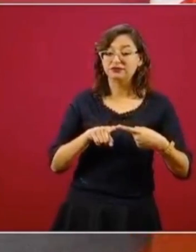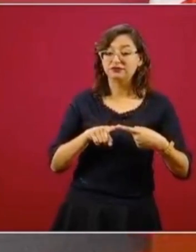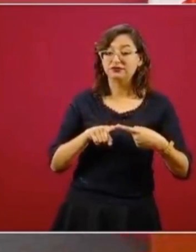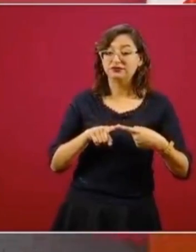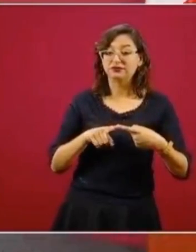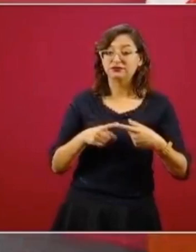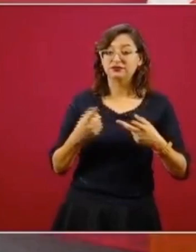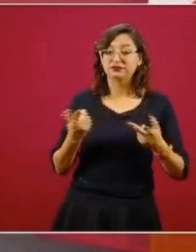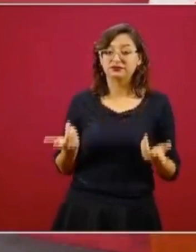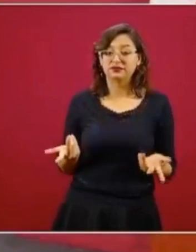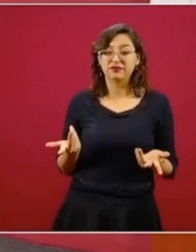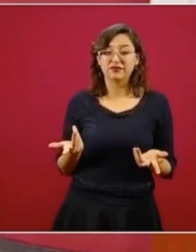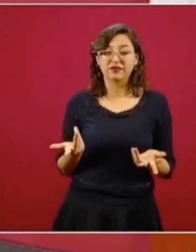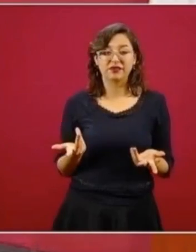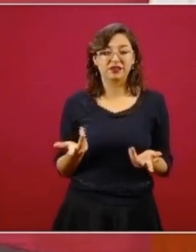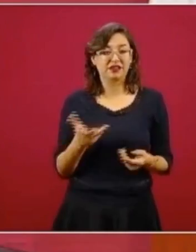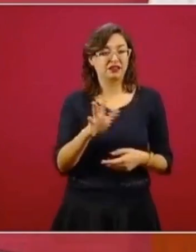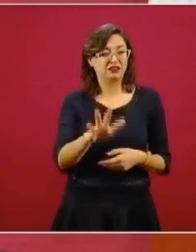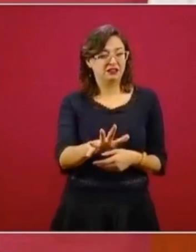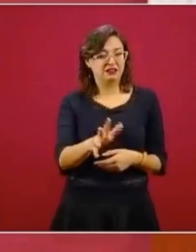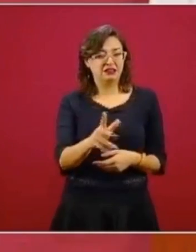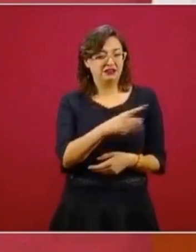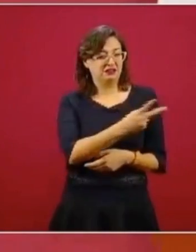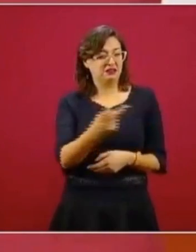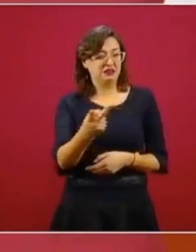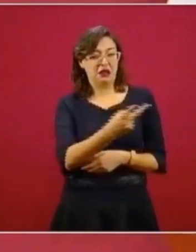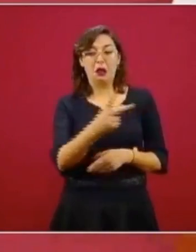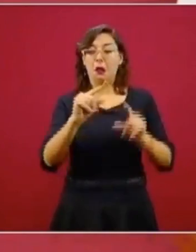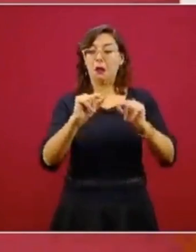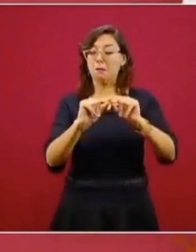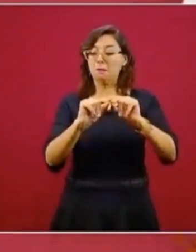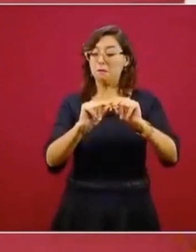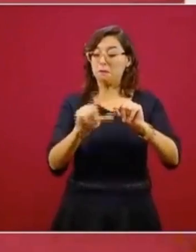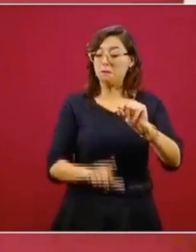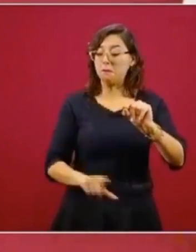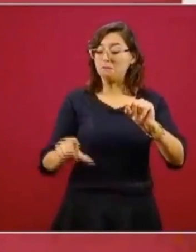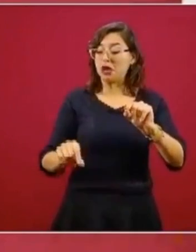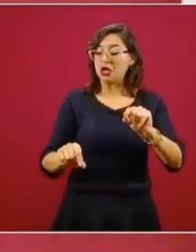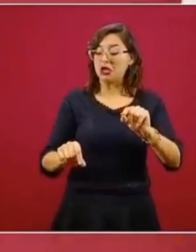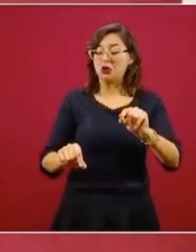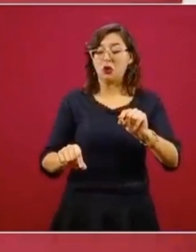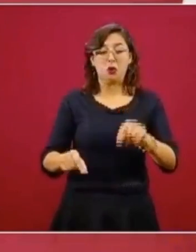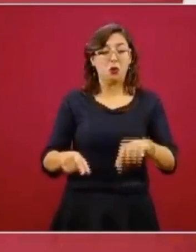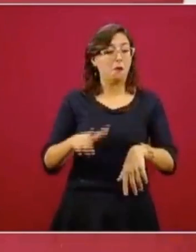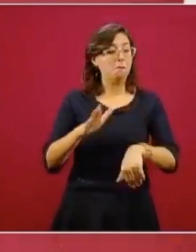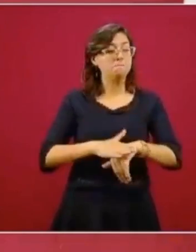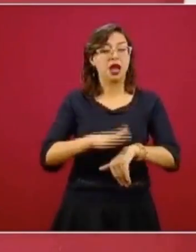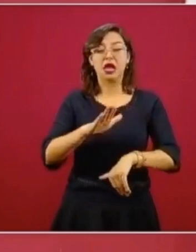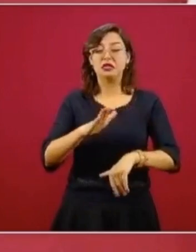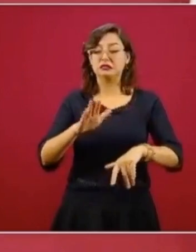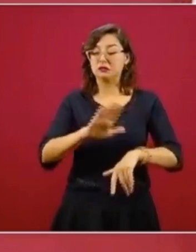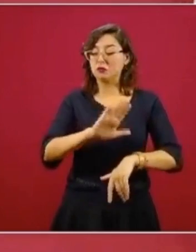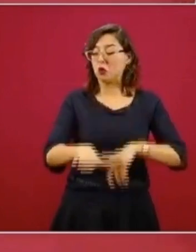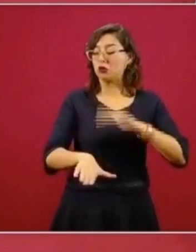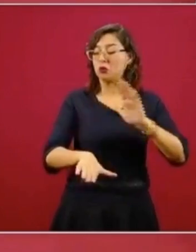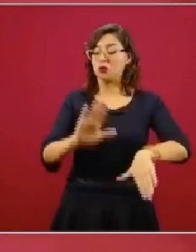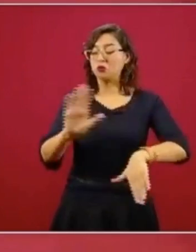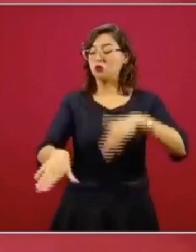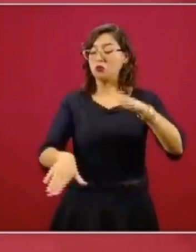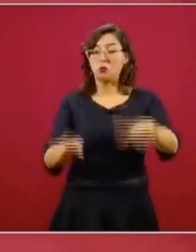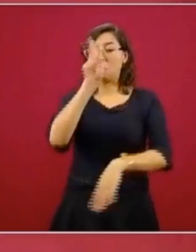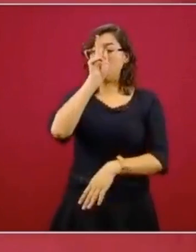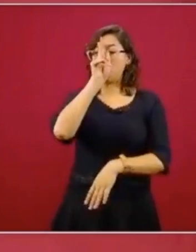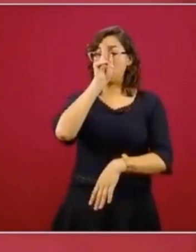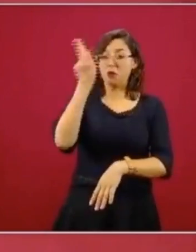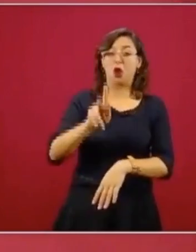Decirle que México es el primer lugar en letalidad en América Latina es una falsedad